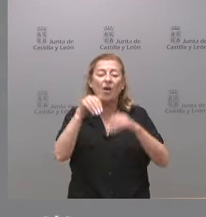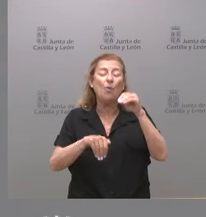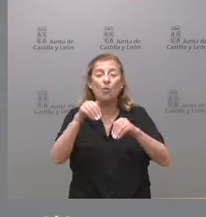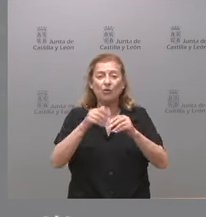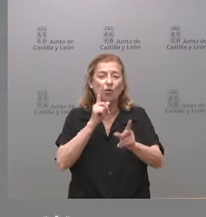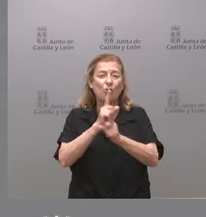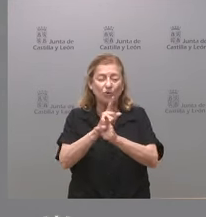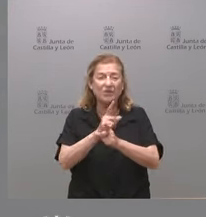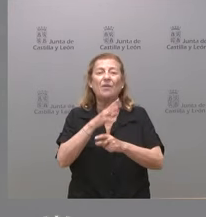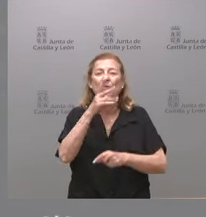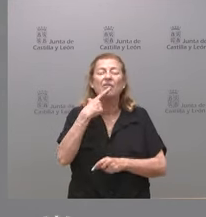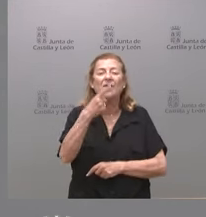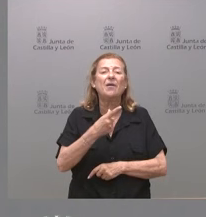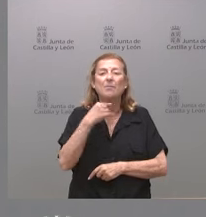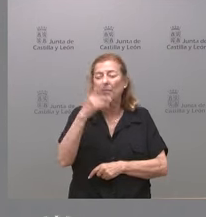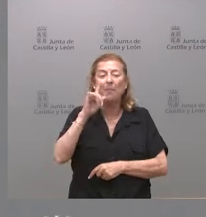de la moción porque le parecía escasa